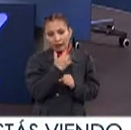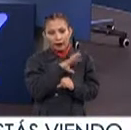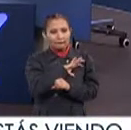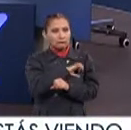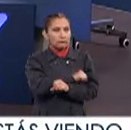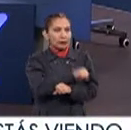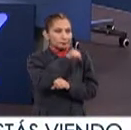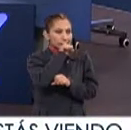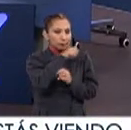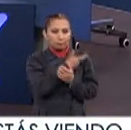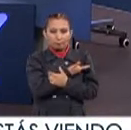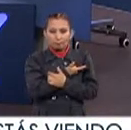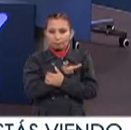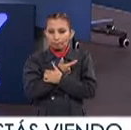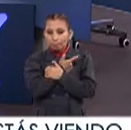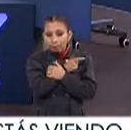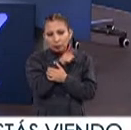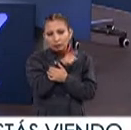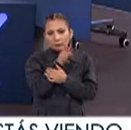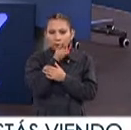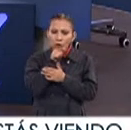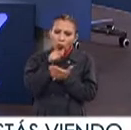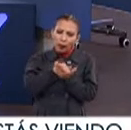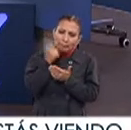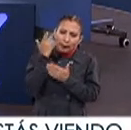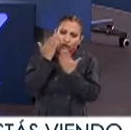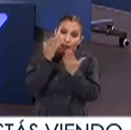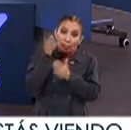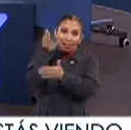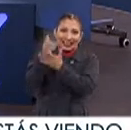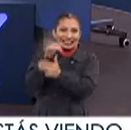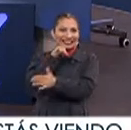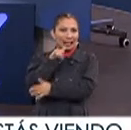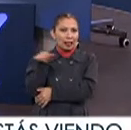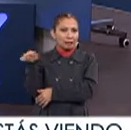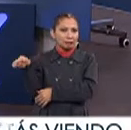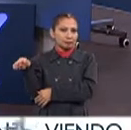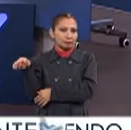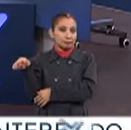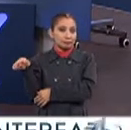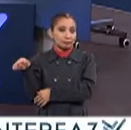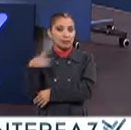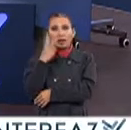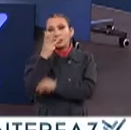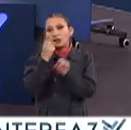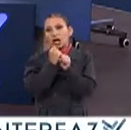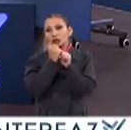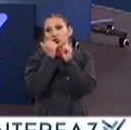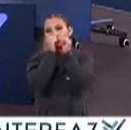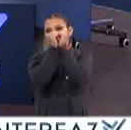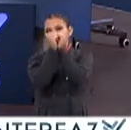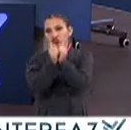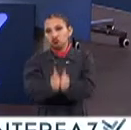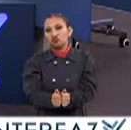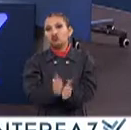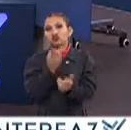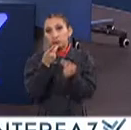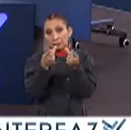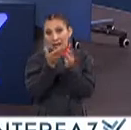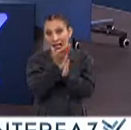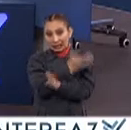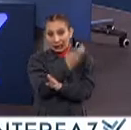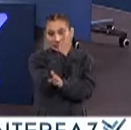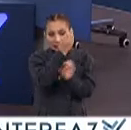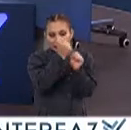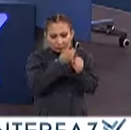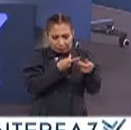apasiona Bastante Y pues qué mejor lugar Para estudiarlo Que en Italia Claro Tres años Entonces Te llevo A partir